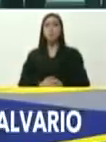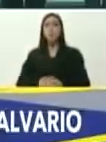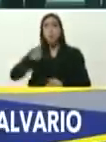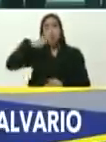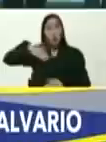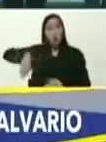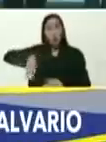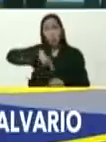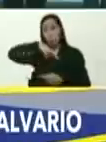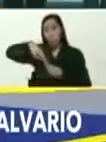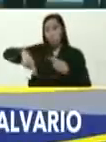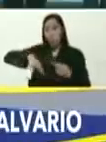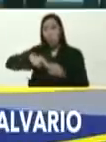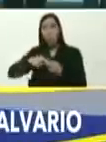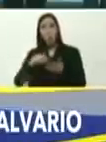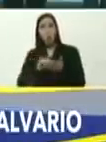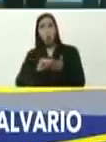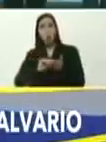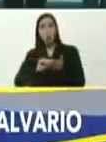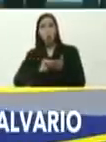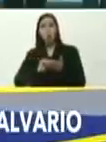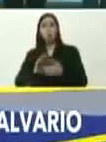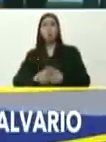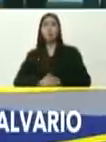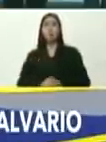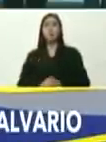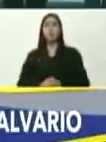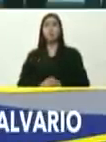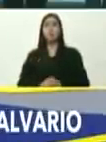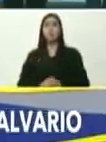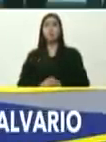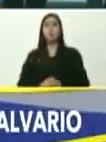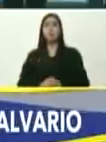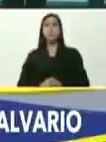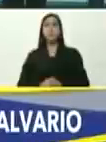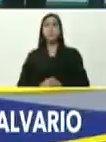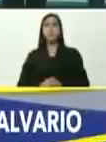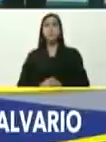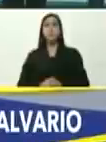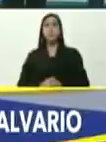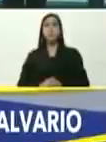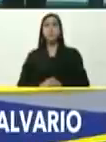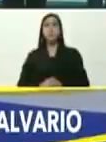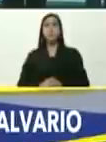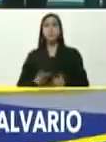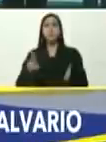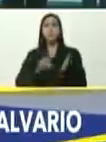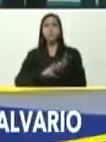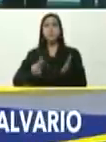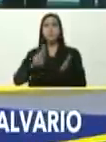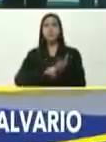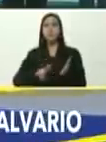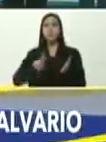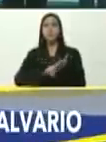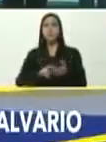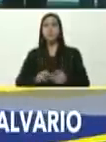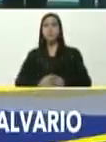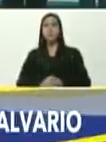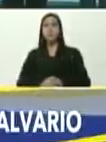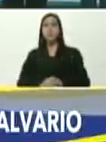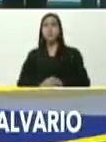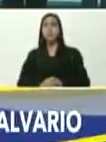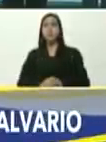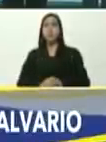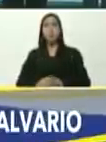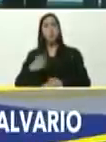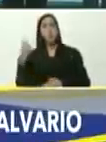revolución, es la solución, la solución, es el pueblo, en revolución, fíjense, ahí está, no